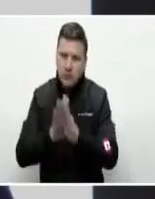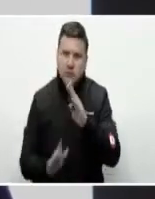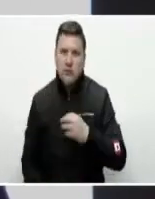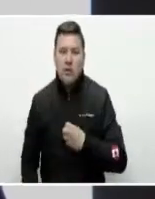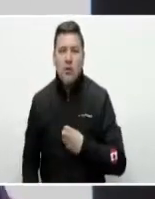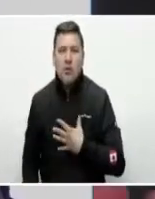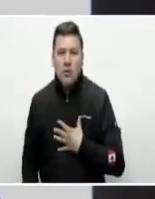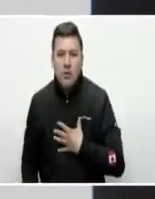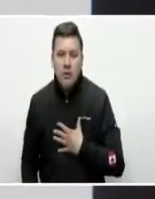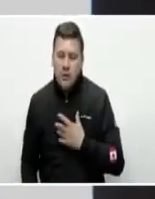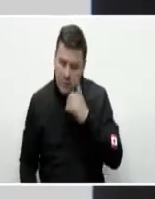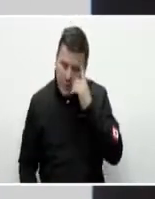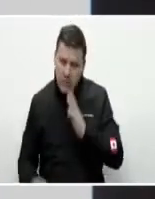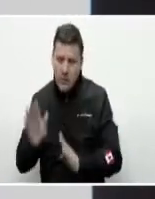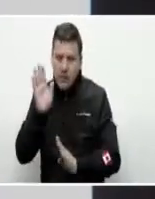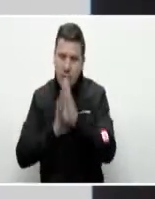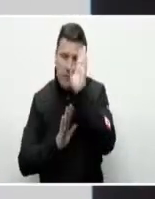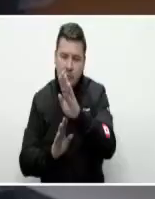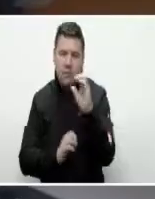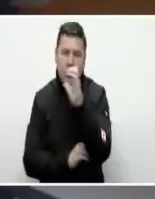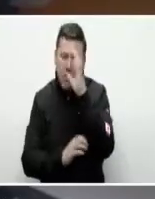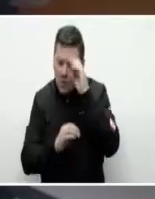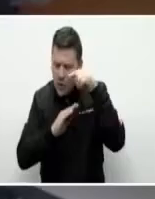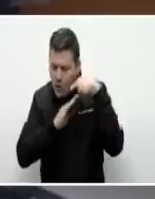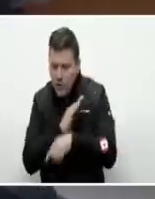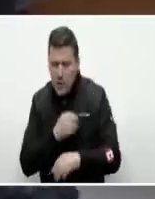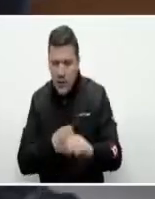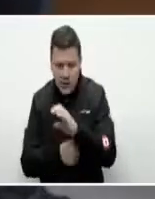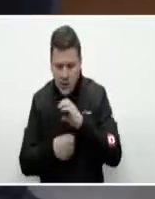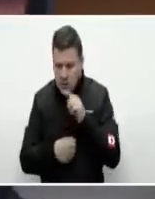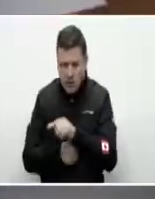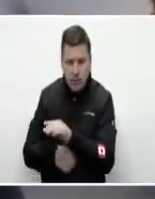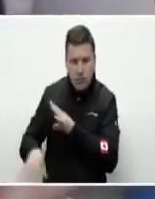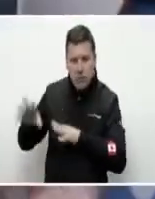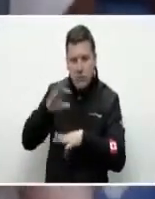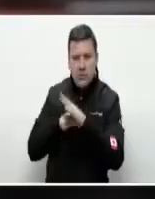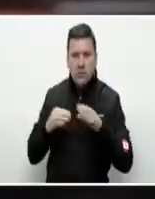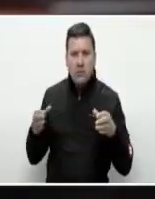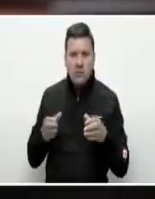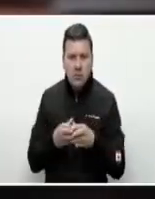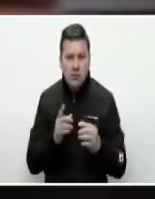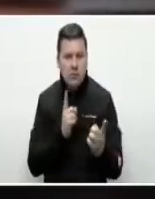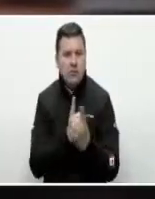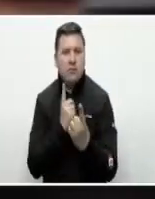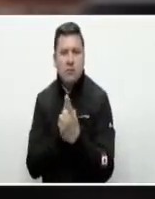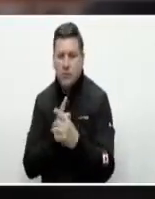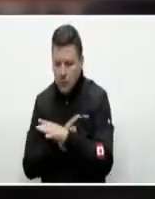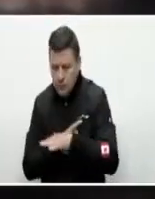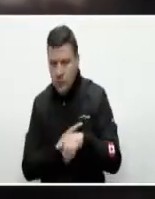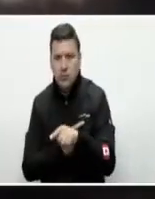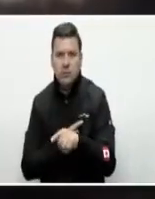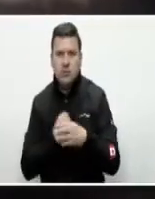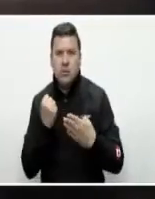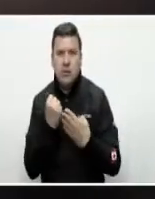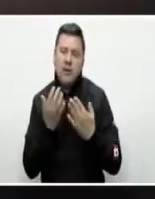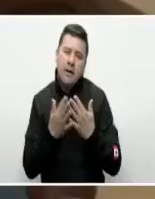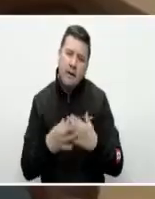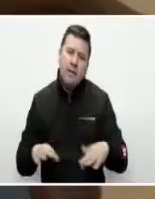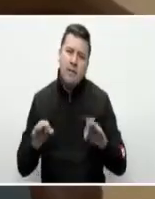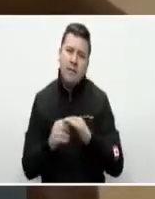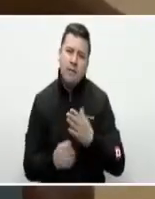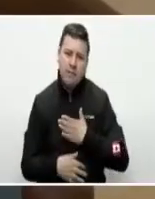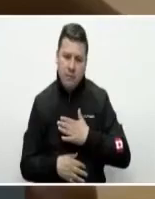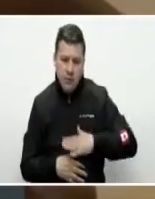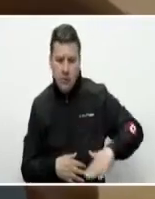oportunidad los emprendimientos de la Colombia profunda y de las ciudades principales en el país encuentran asiento en el SENA. Es importante que